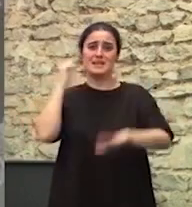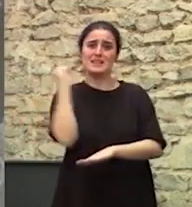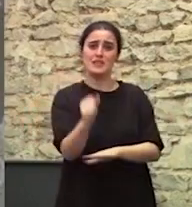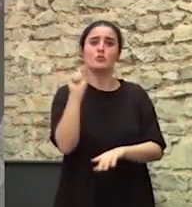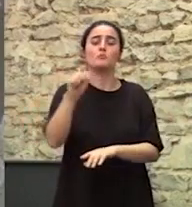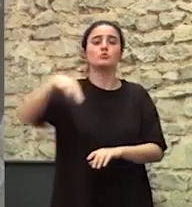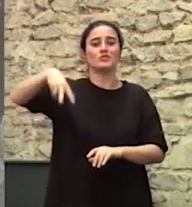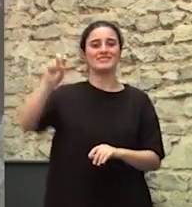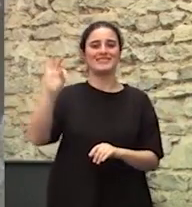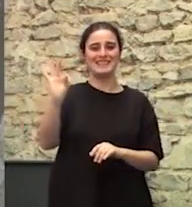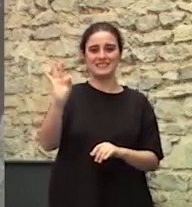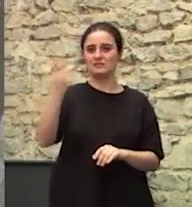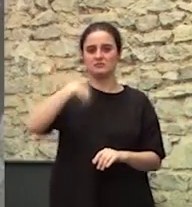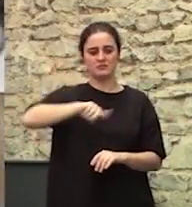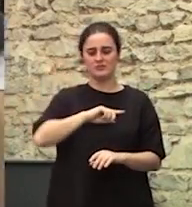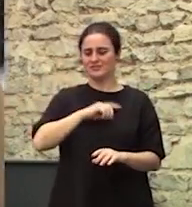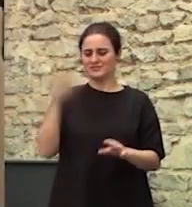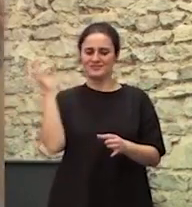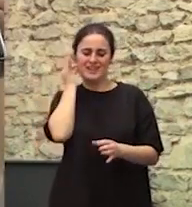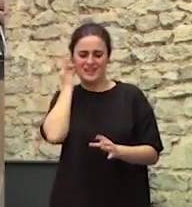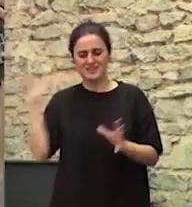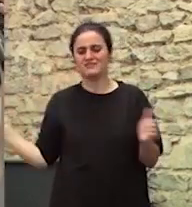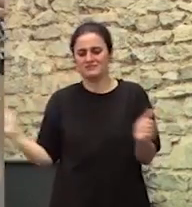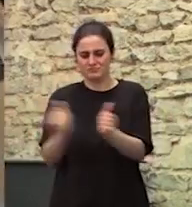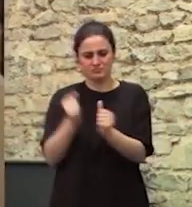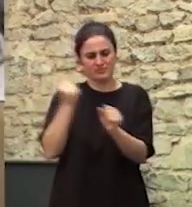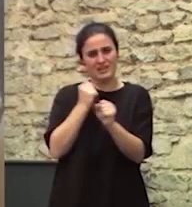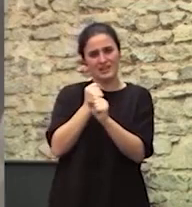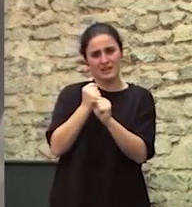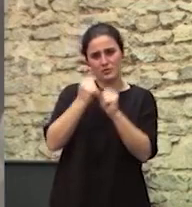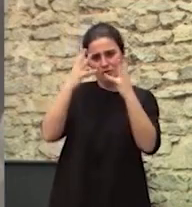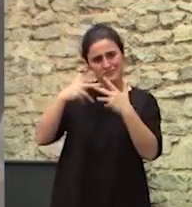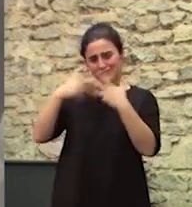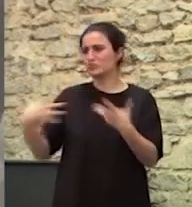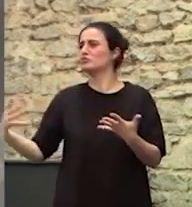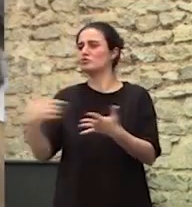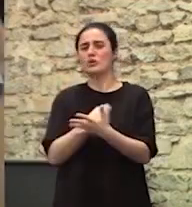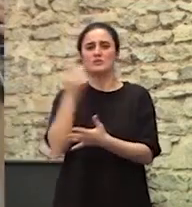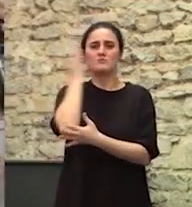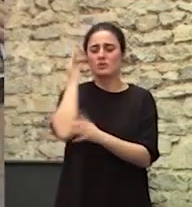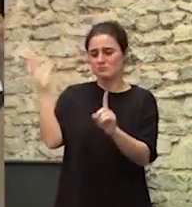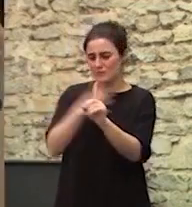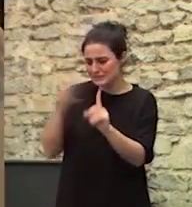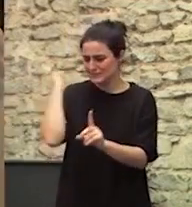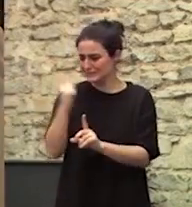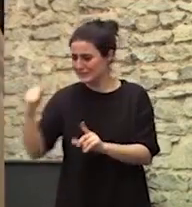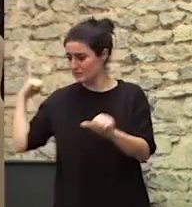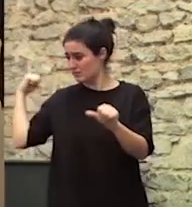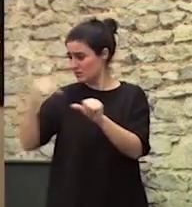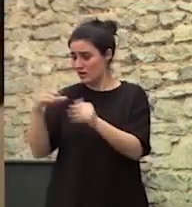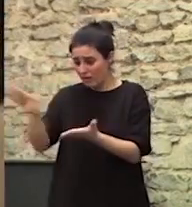Trabajamos con ellas todas las estadísticas de mujeres gitanas maltratadas y asesinadas Que no se han recogido nunca